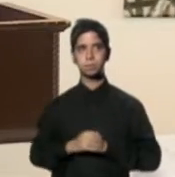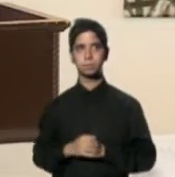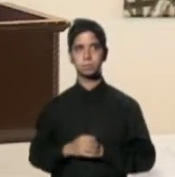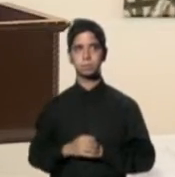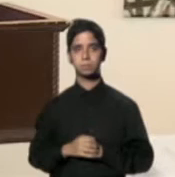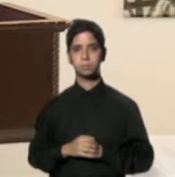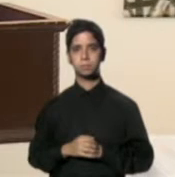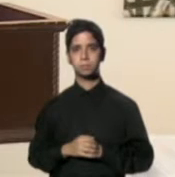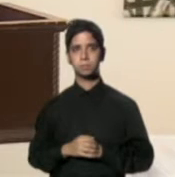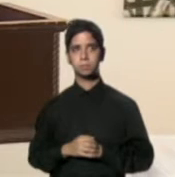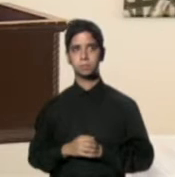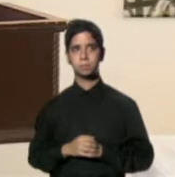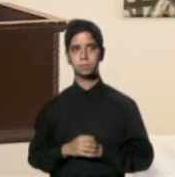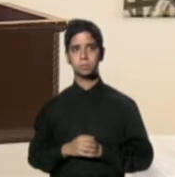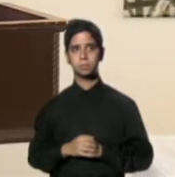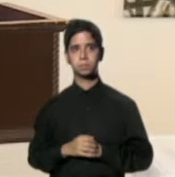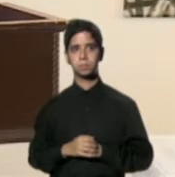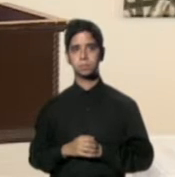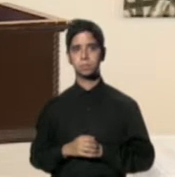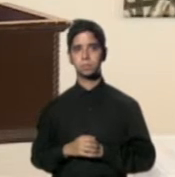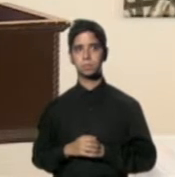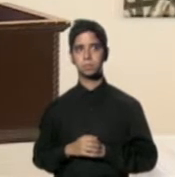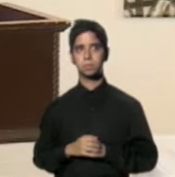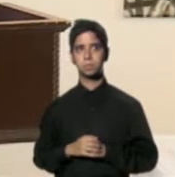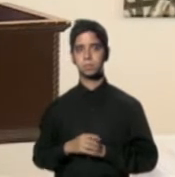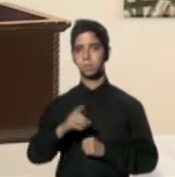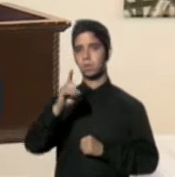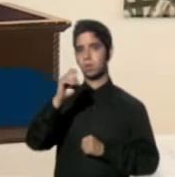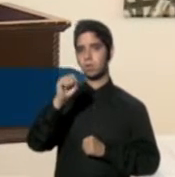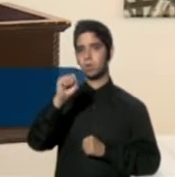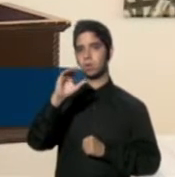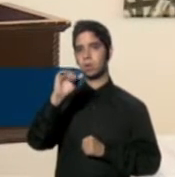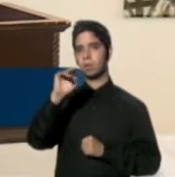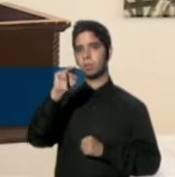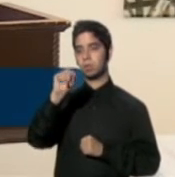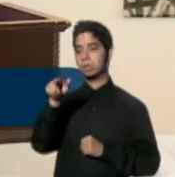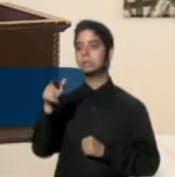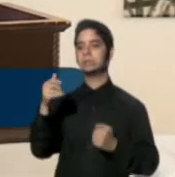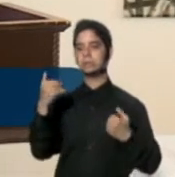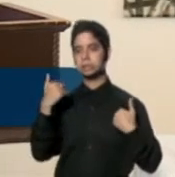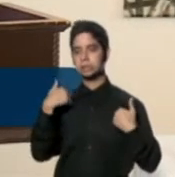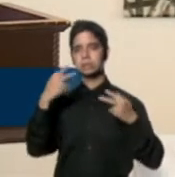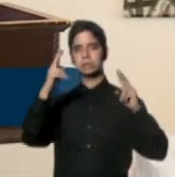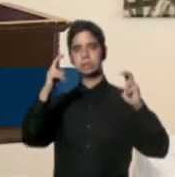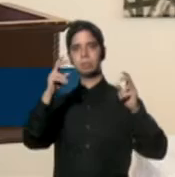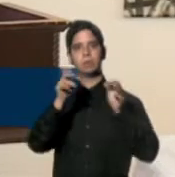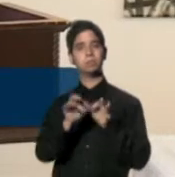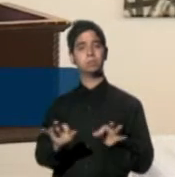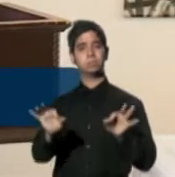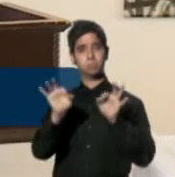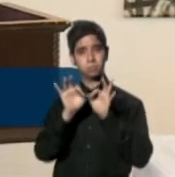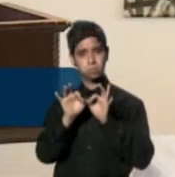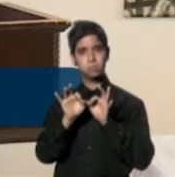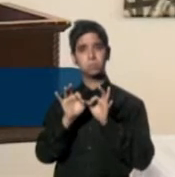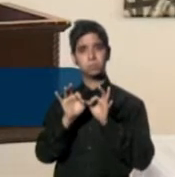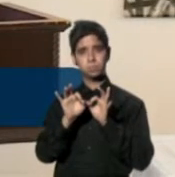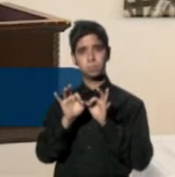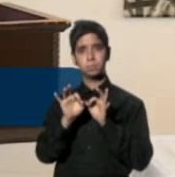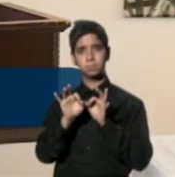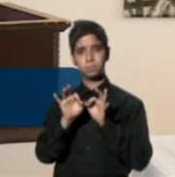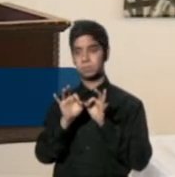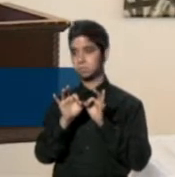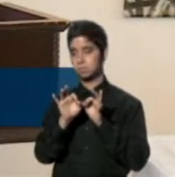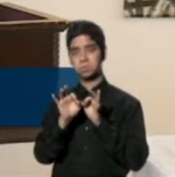Dos Caminos es una película más abarcadora donde toca temas que son temas a nivel